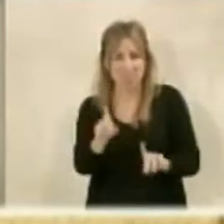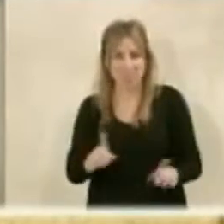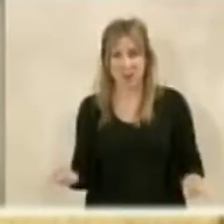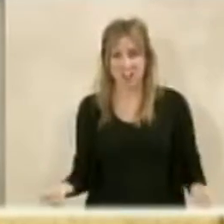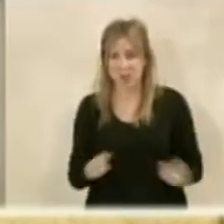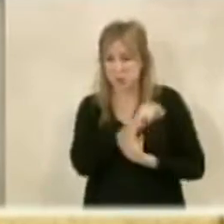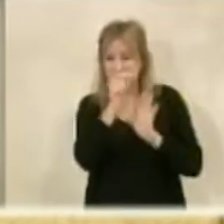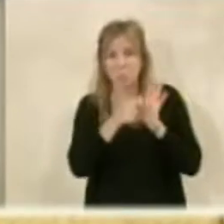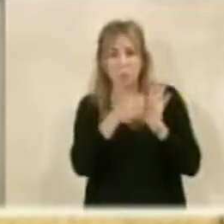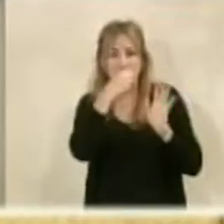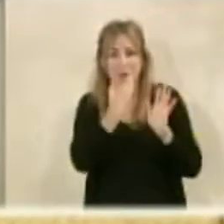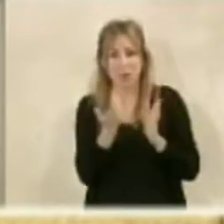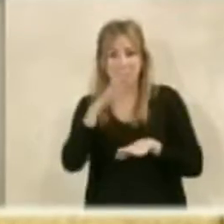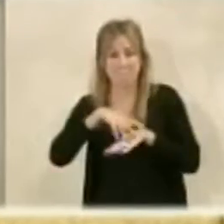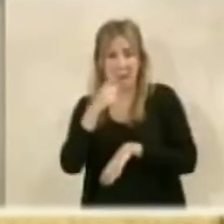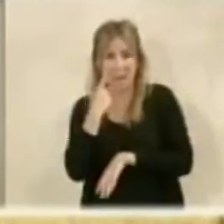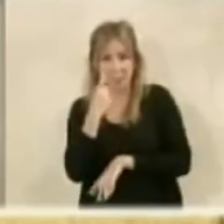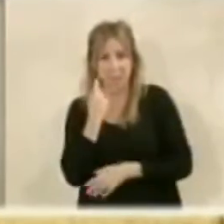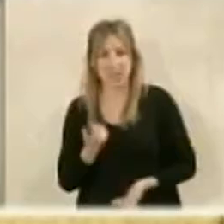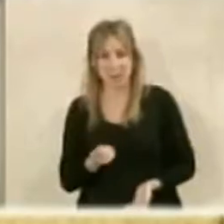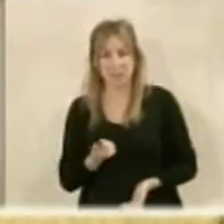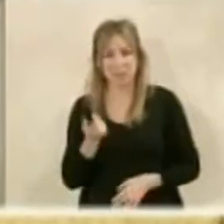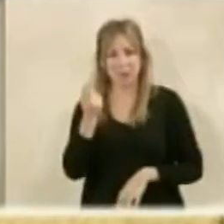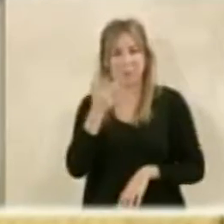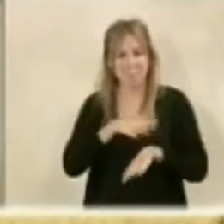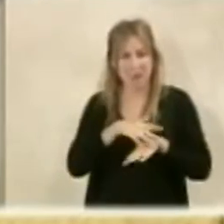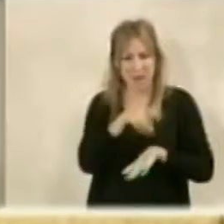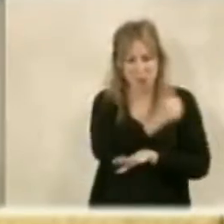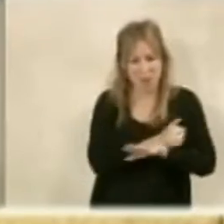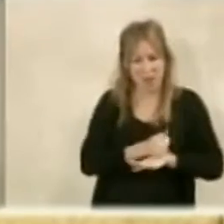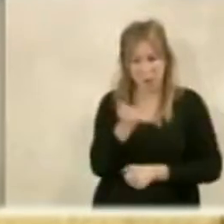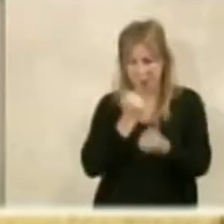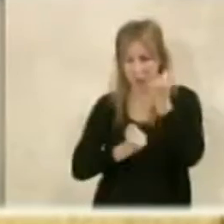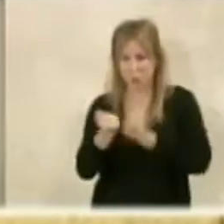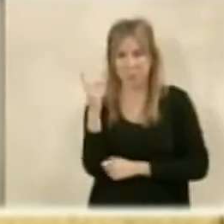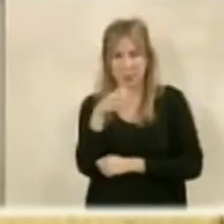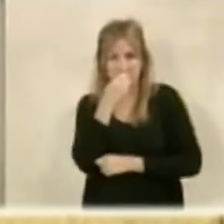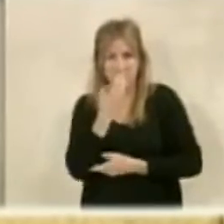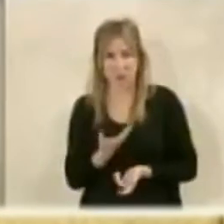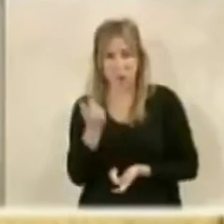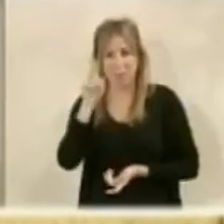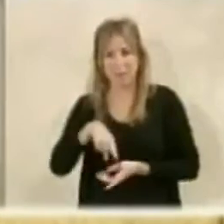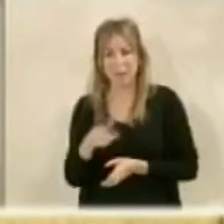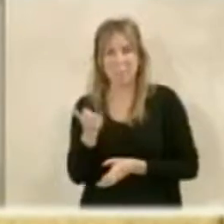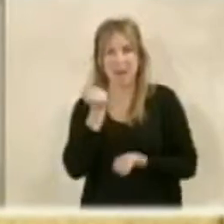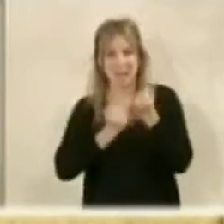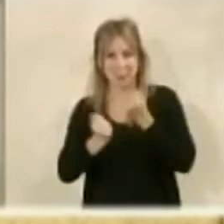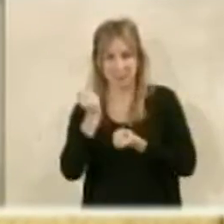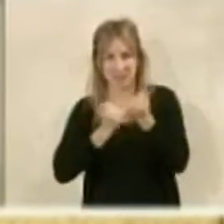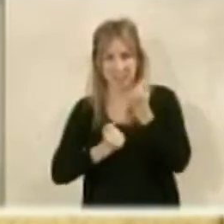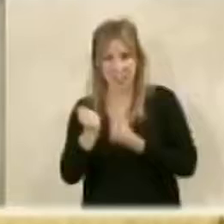bueno para Almería, bueno para los almerienses, bueno para la economía almeriense, bueno para la capitalidad